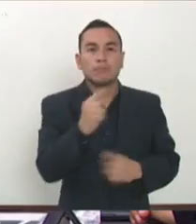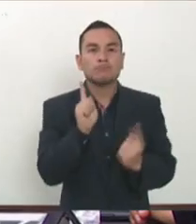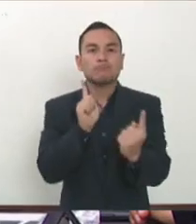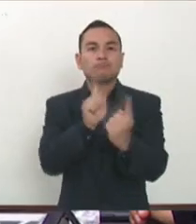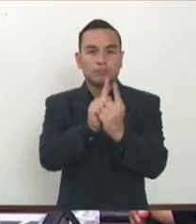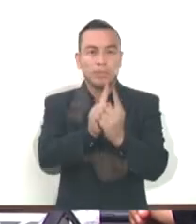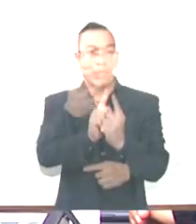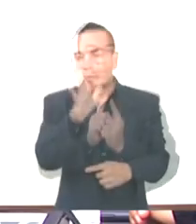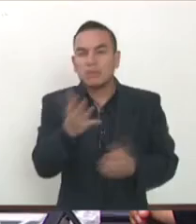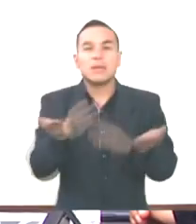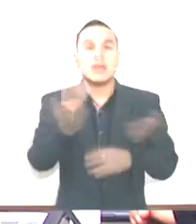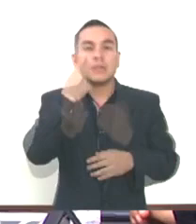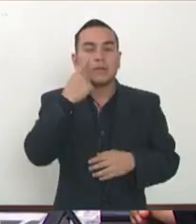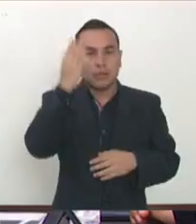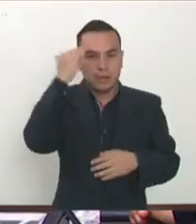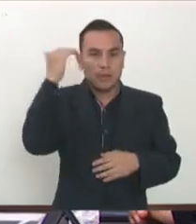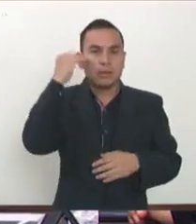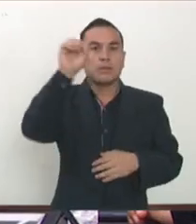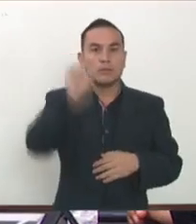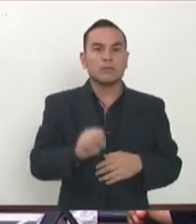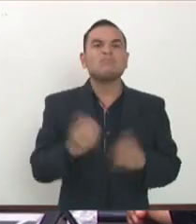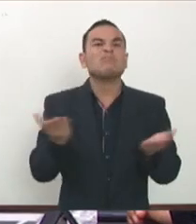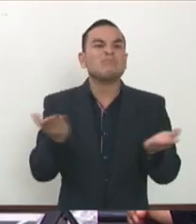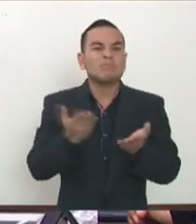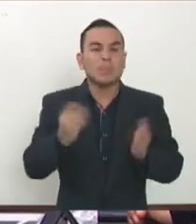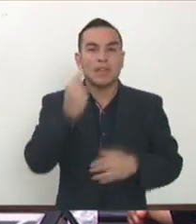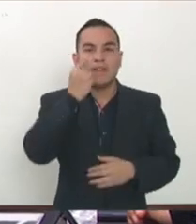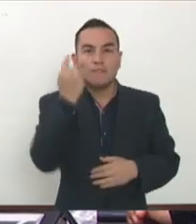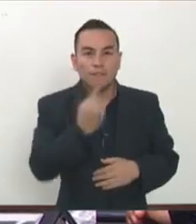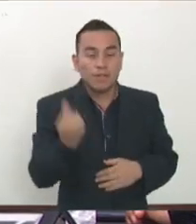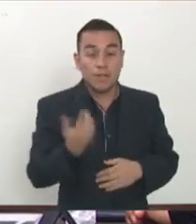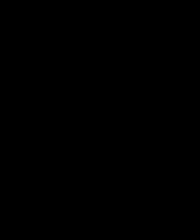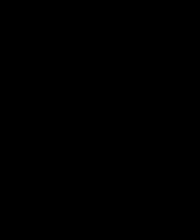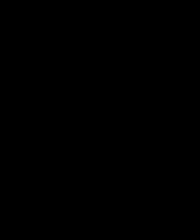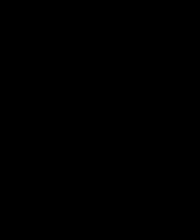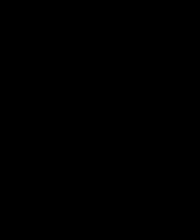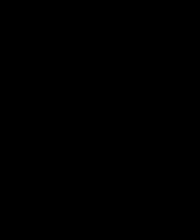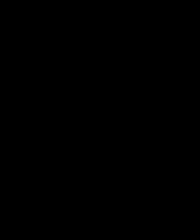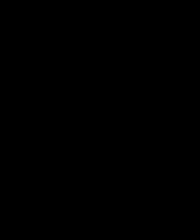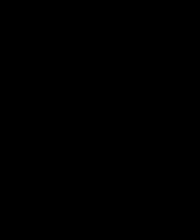a hacer más o menos lo que hizo Corea del Sur en el sentido de buscar los nexos epidemiológicos.